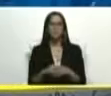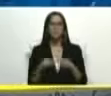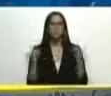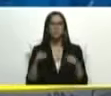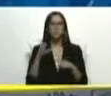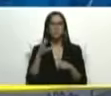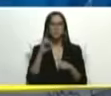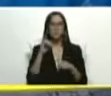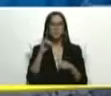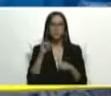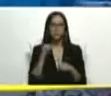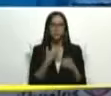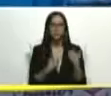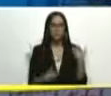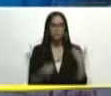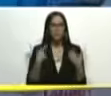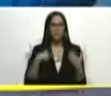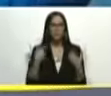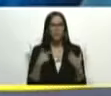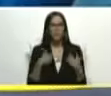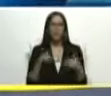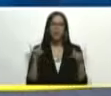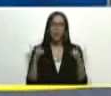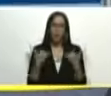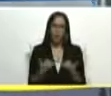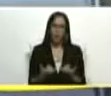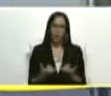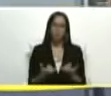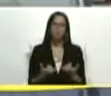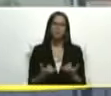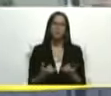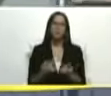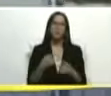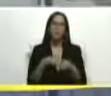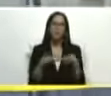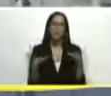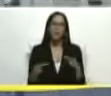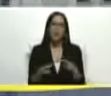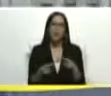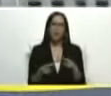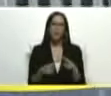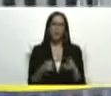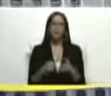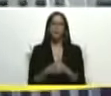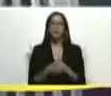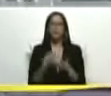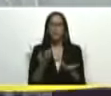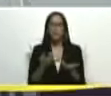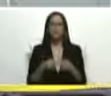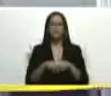CDI presidente tenemos en este momento un área de trauma shock totalmente